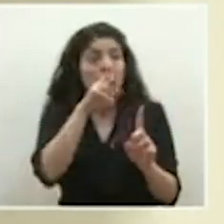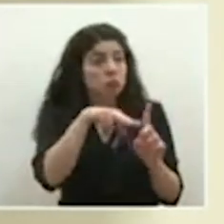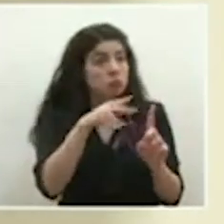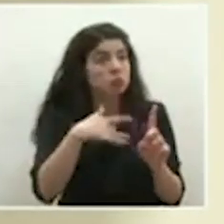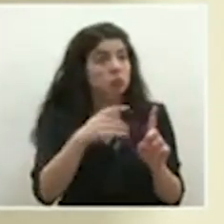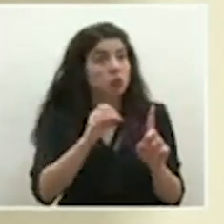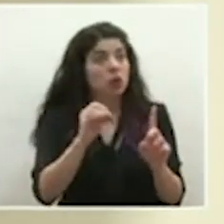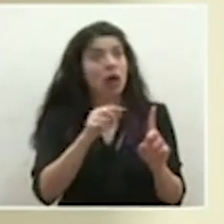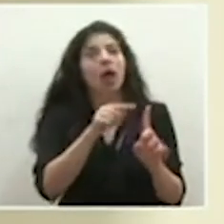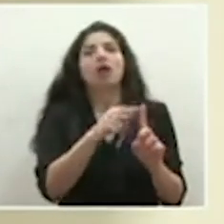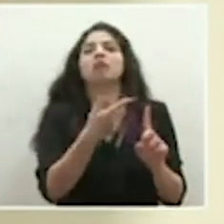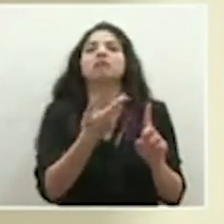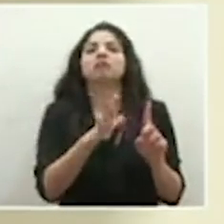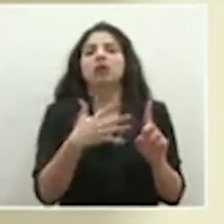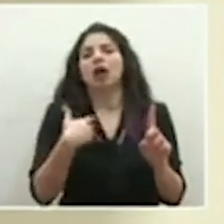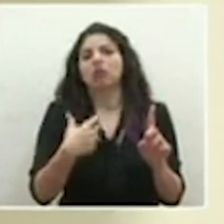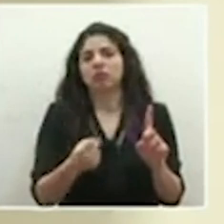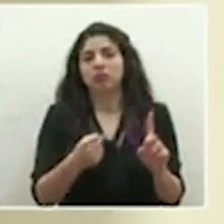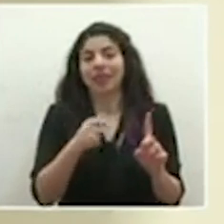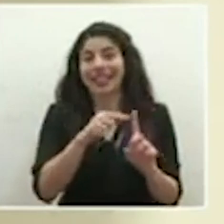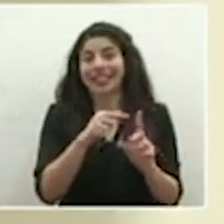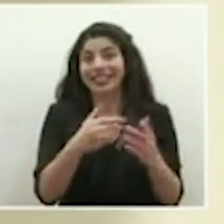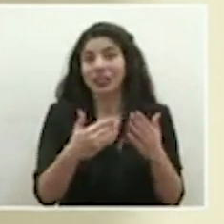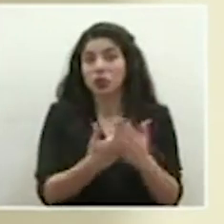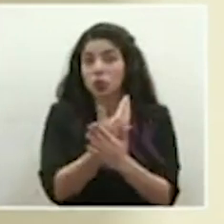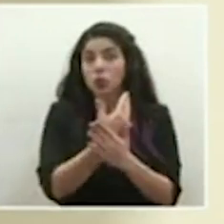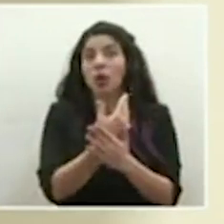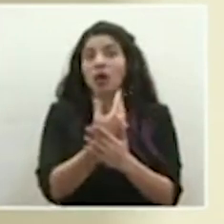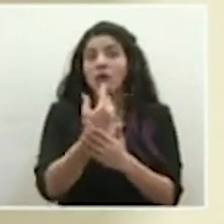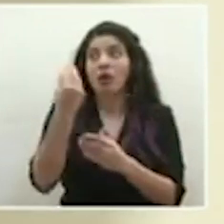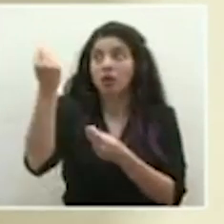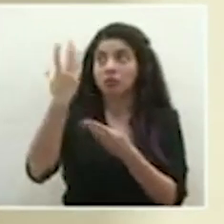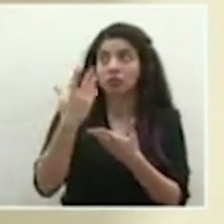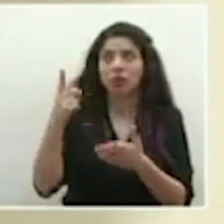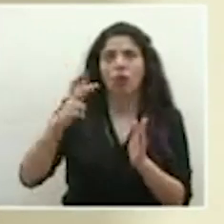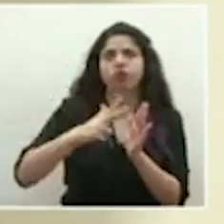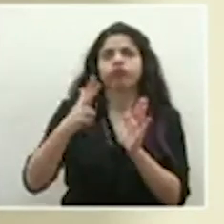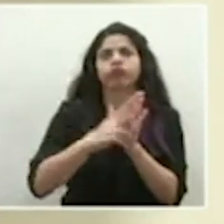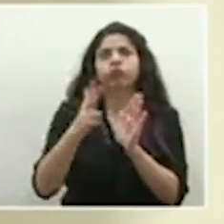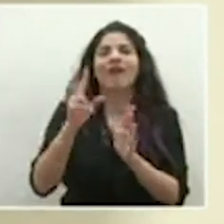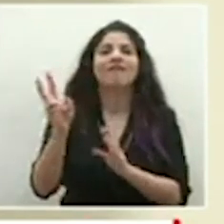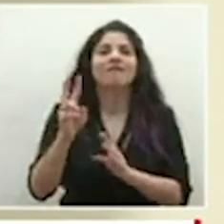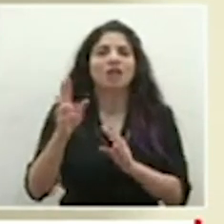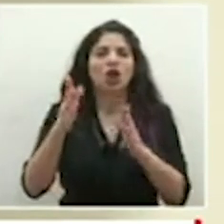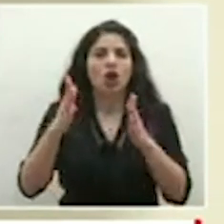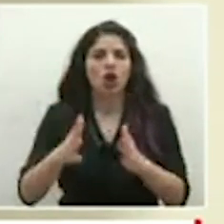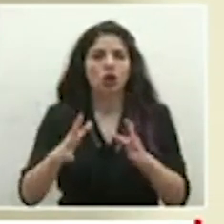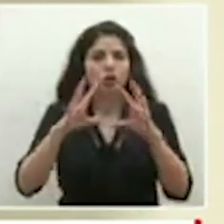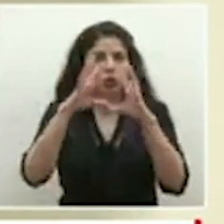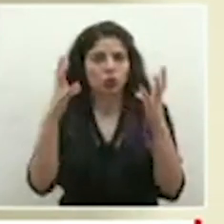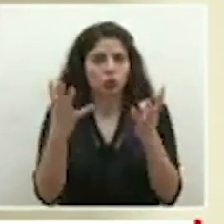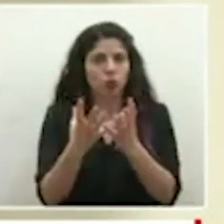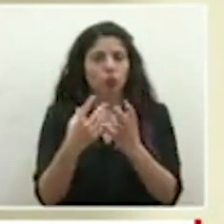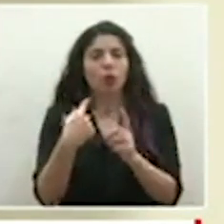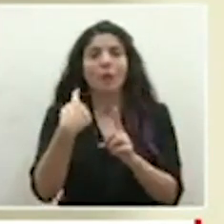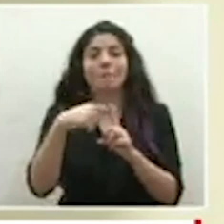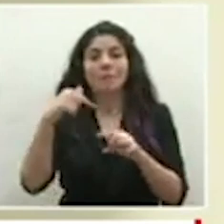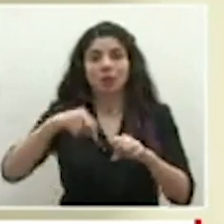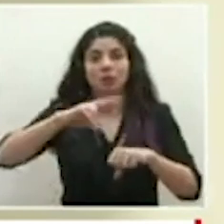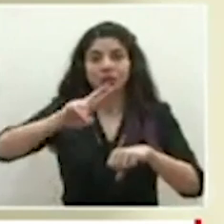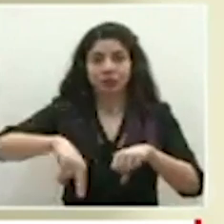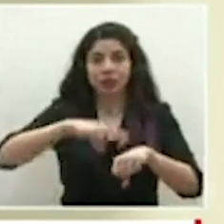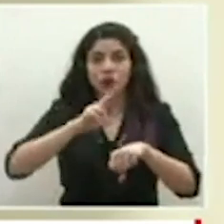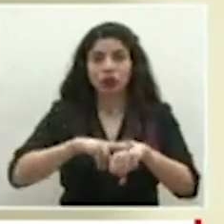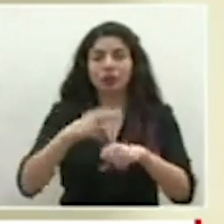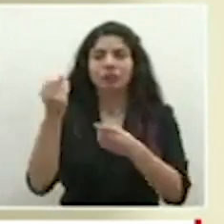Esta nueva instrucción, que está completamente avalada por virólogos a nivel mundial y también aquí a nivel nacional,